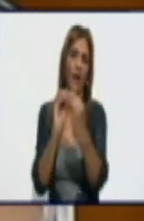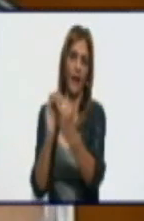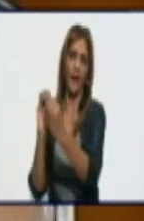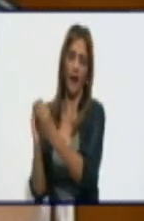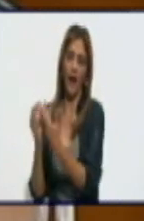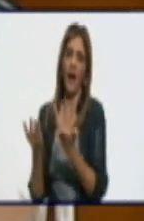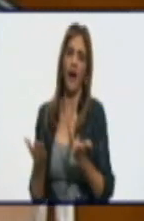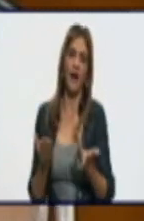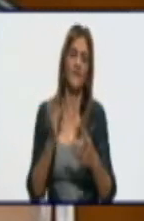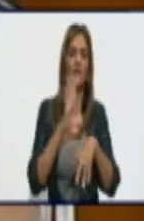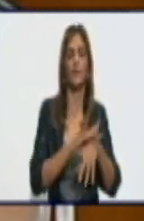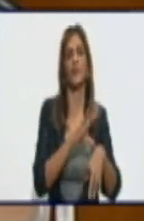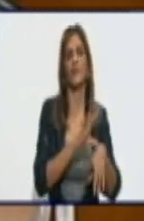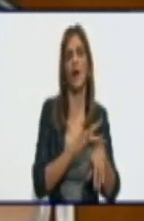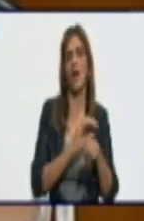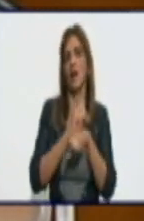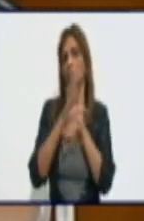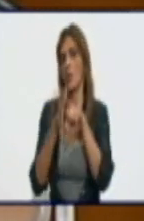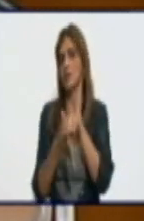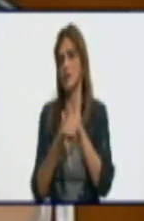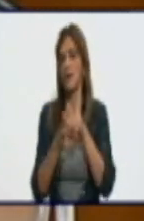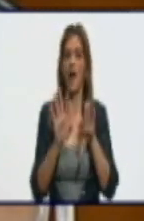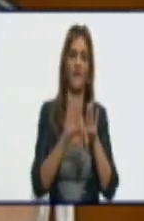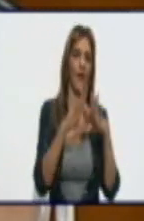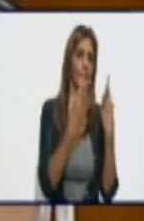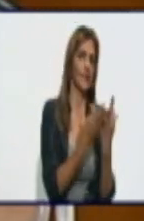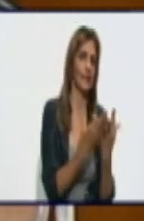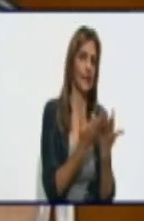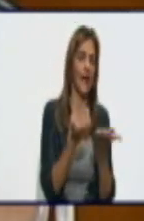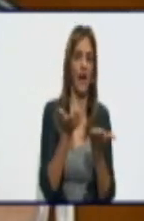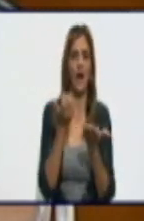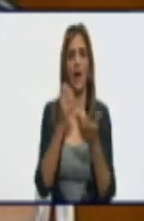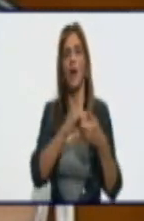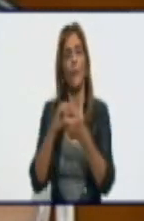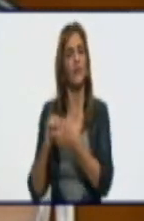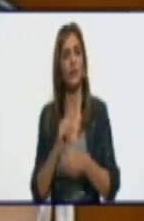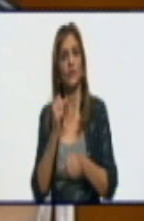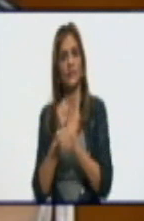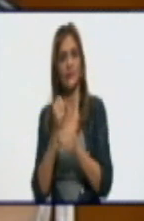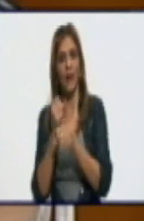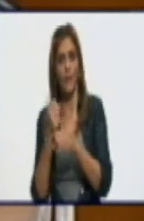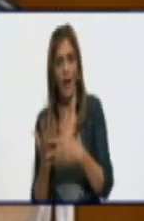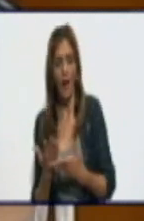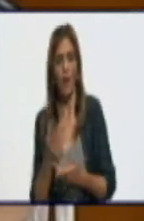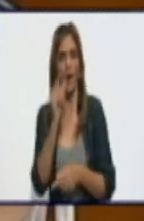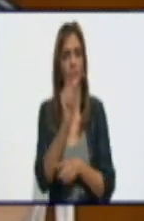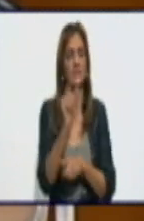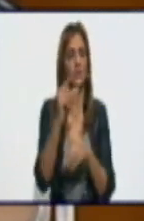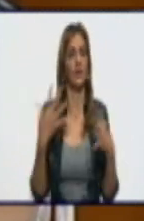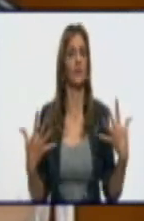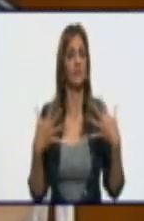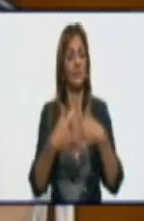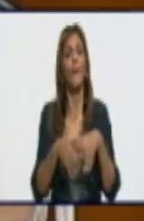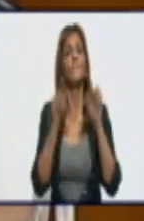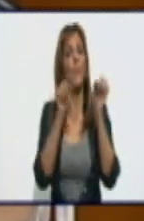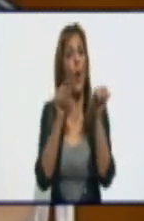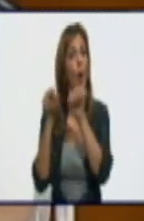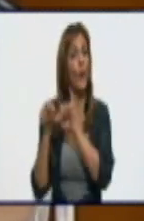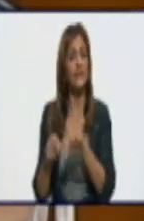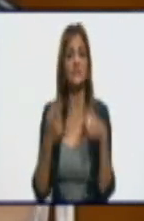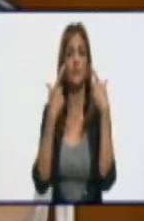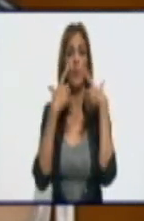familia, a sus vecinos, a sus compañeros de trabajo. Por eso para nosotros es importantísimo hoy la vigilancia